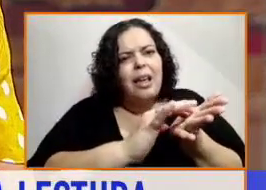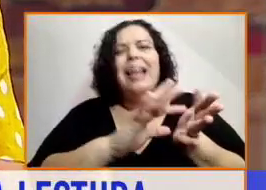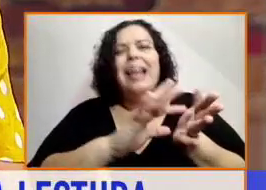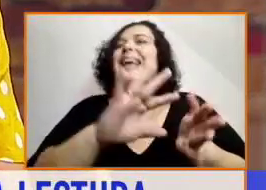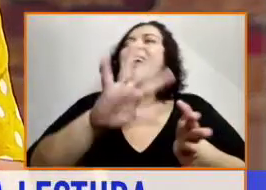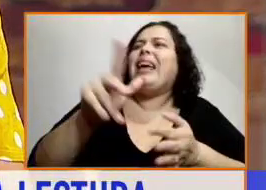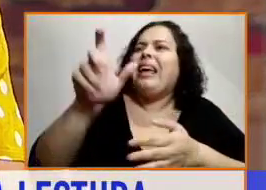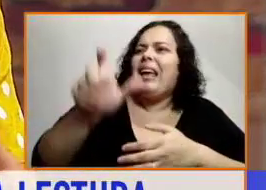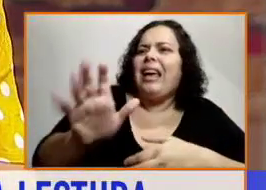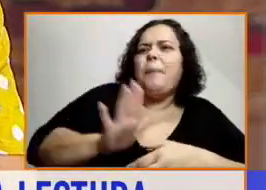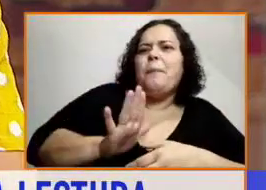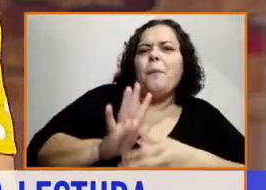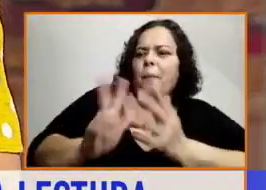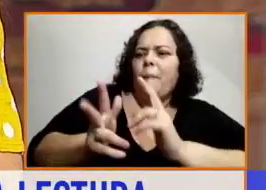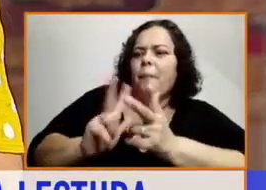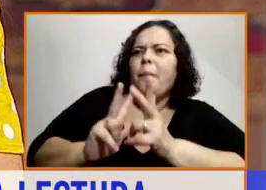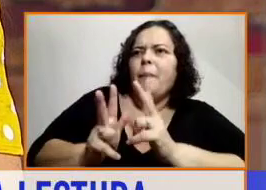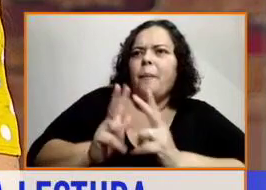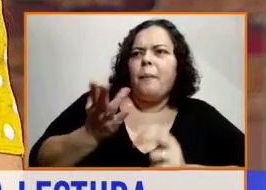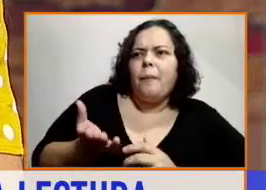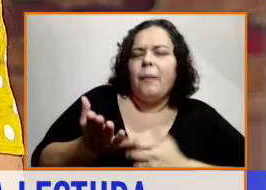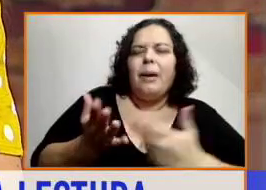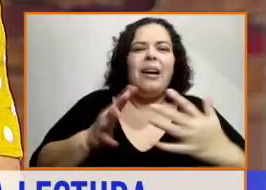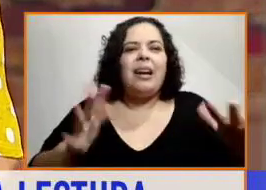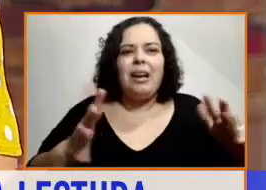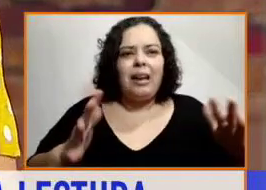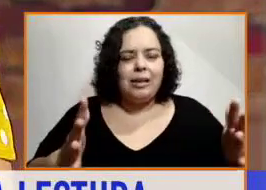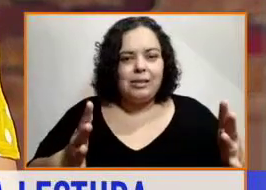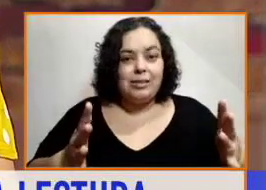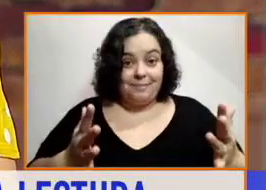la lengua de seña, que ahora está un poquito más naturalizado.